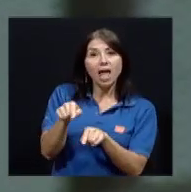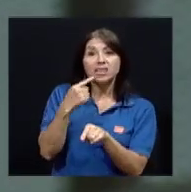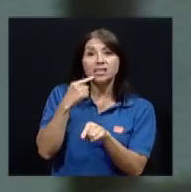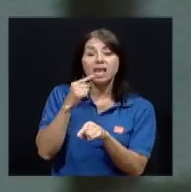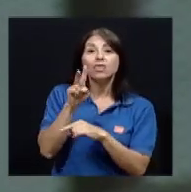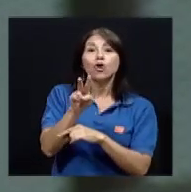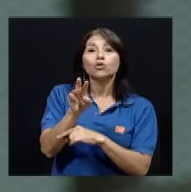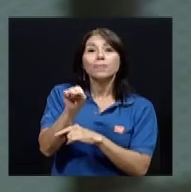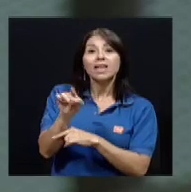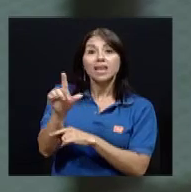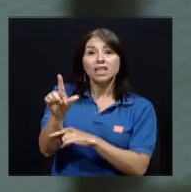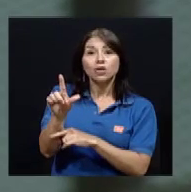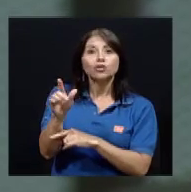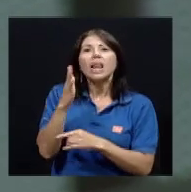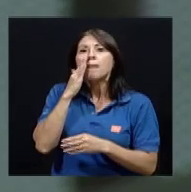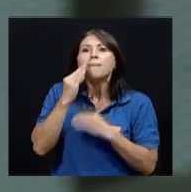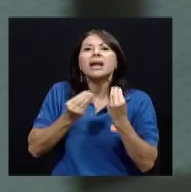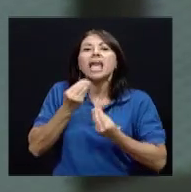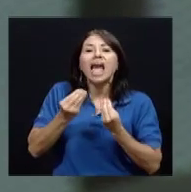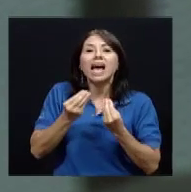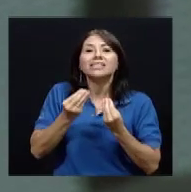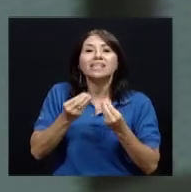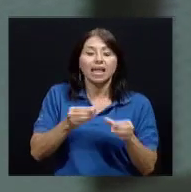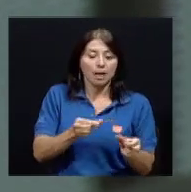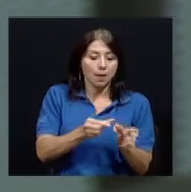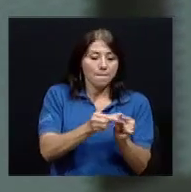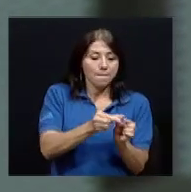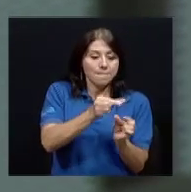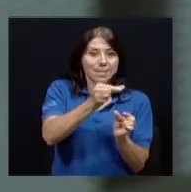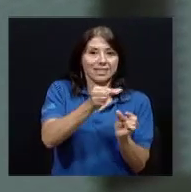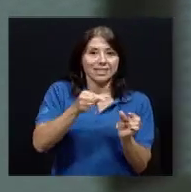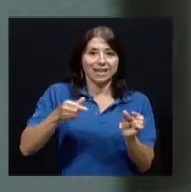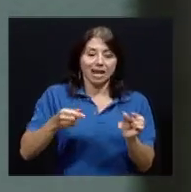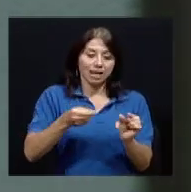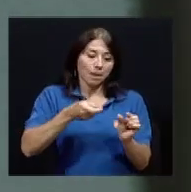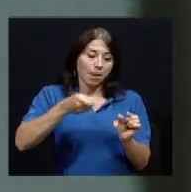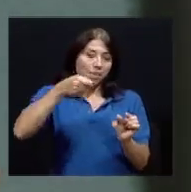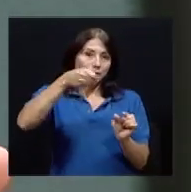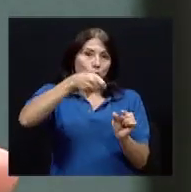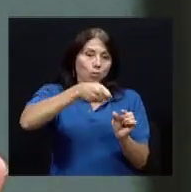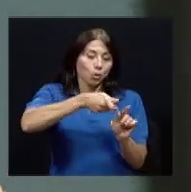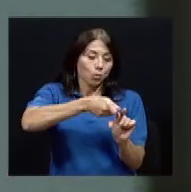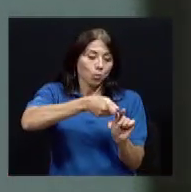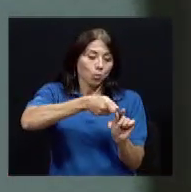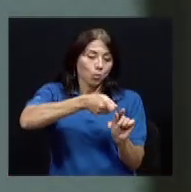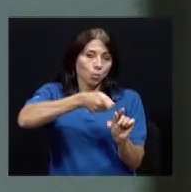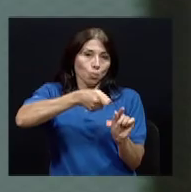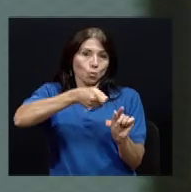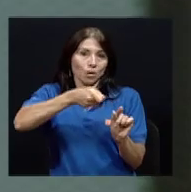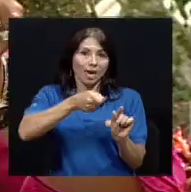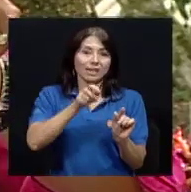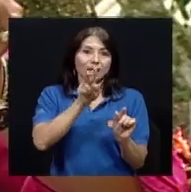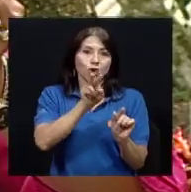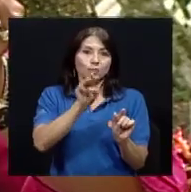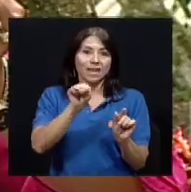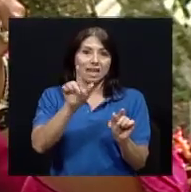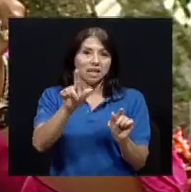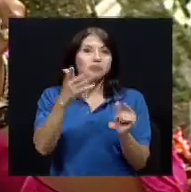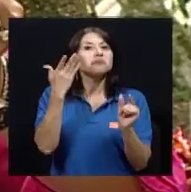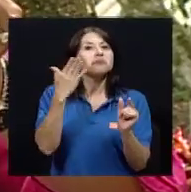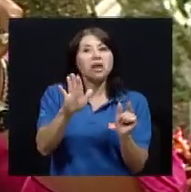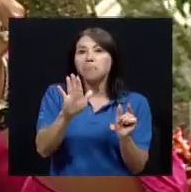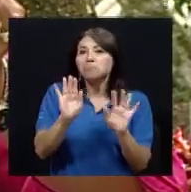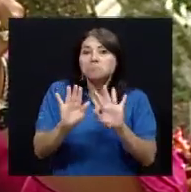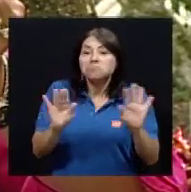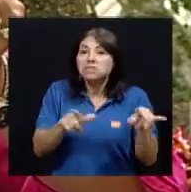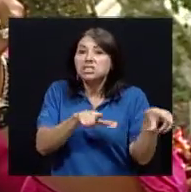la madre inserta en el jarabe jala hasta donde dice dos mililitros y ya ahí tiene la dosis adecuada la administra